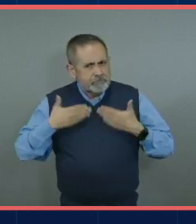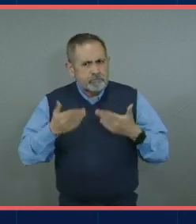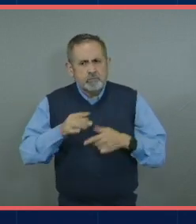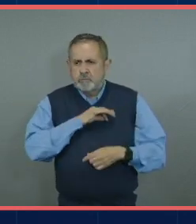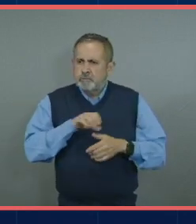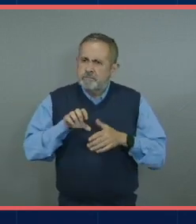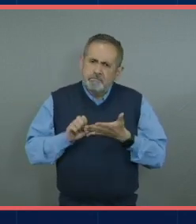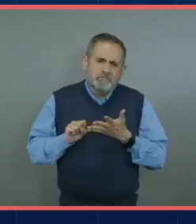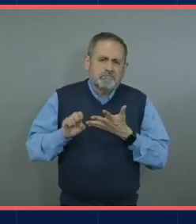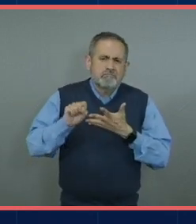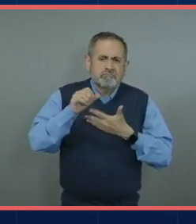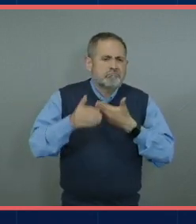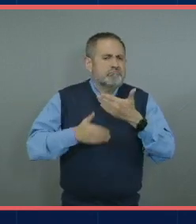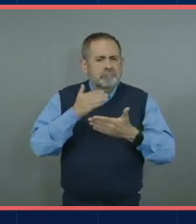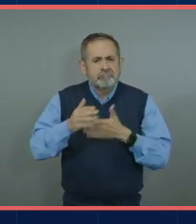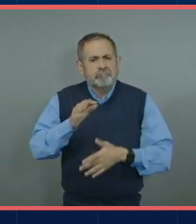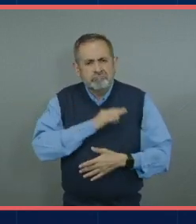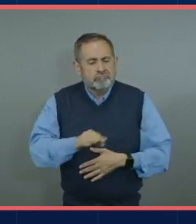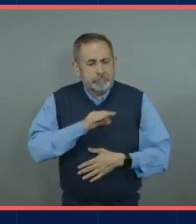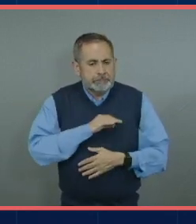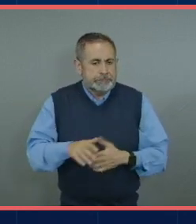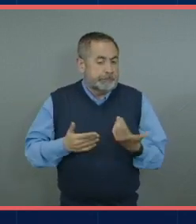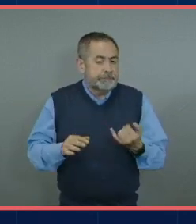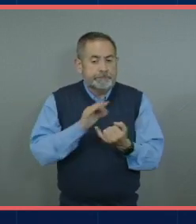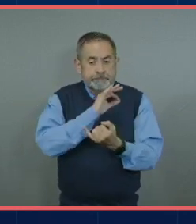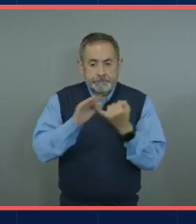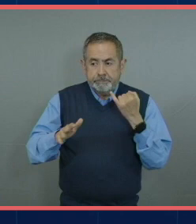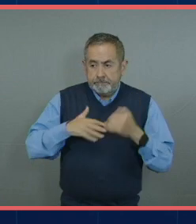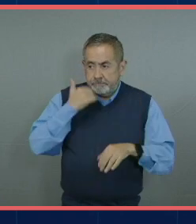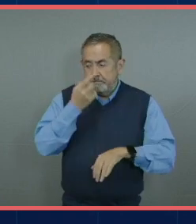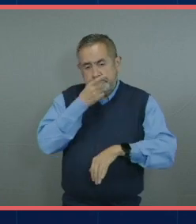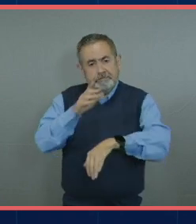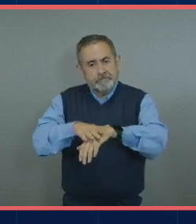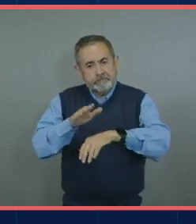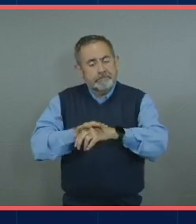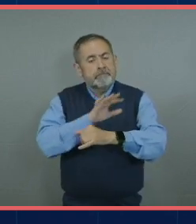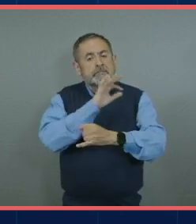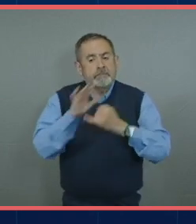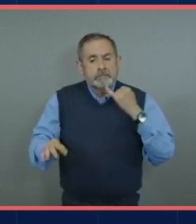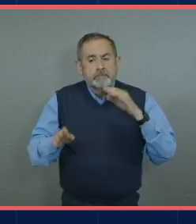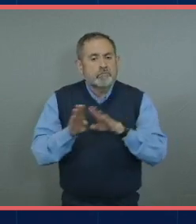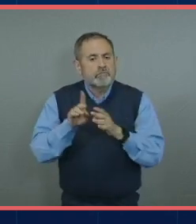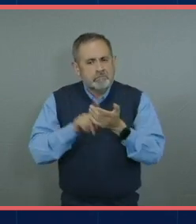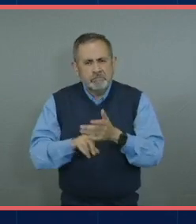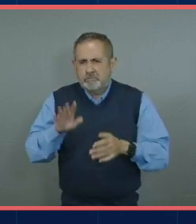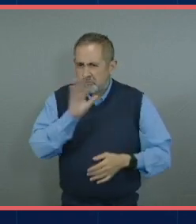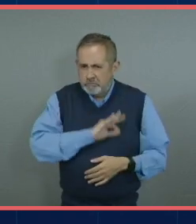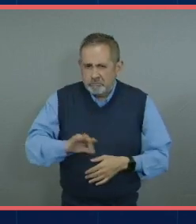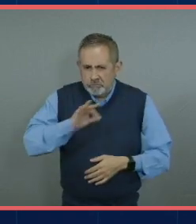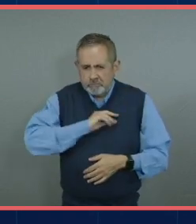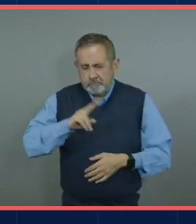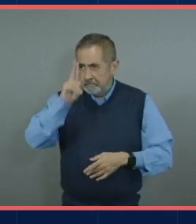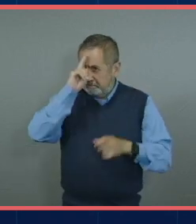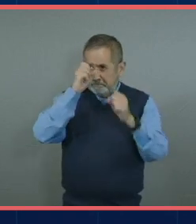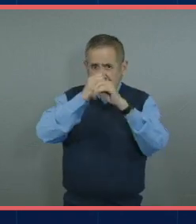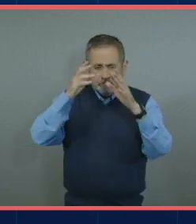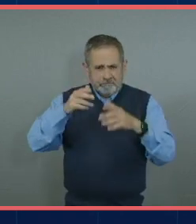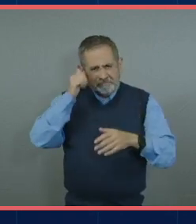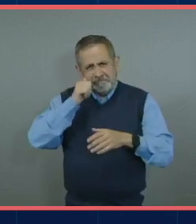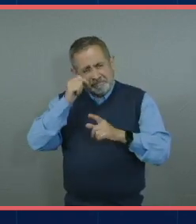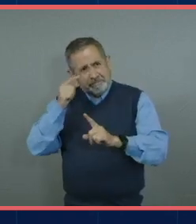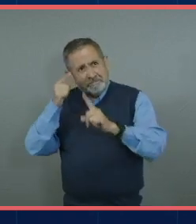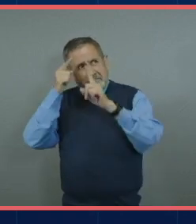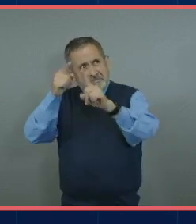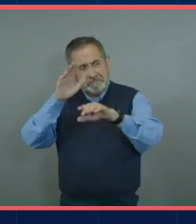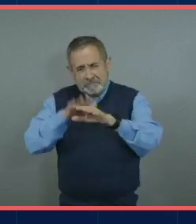todo aquello que se propongan y por último también me gustaría decirles que todo es posible que sueñen en grande que siempre apunten hacia lo